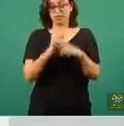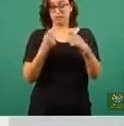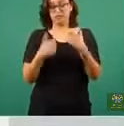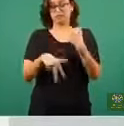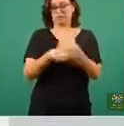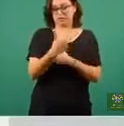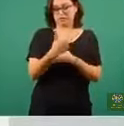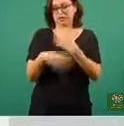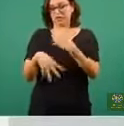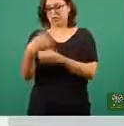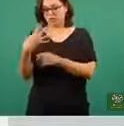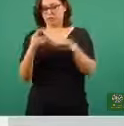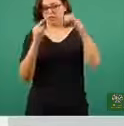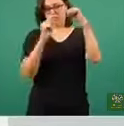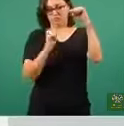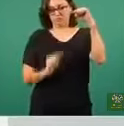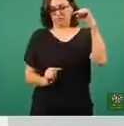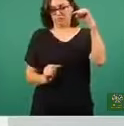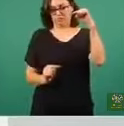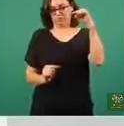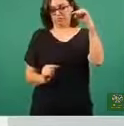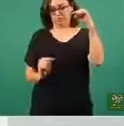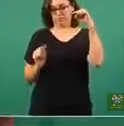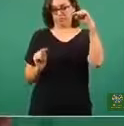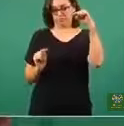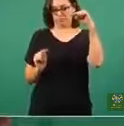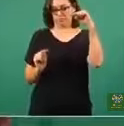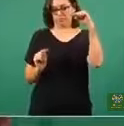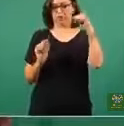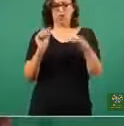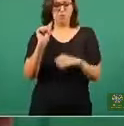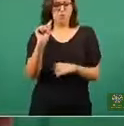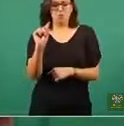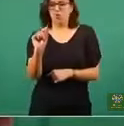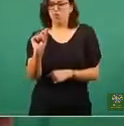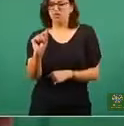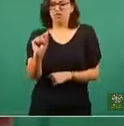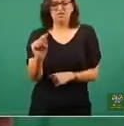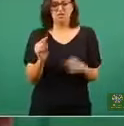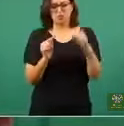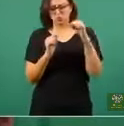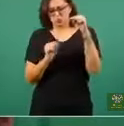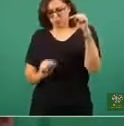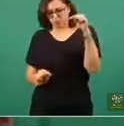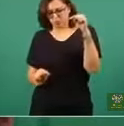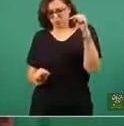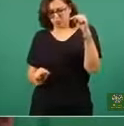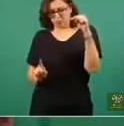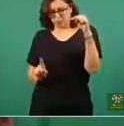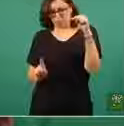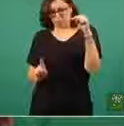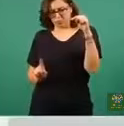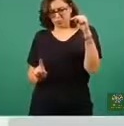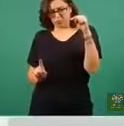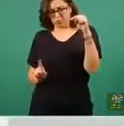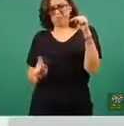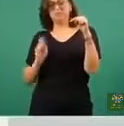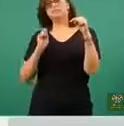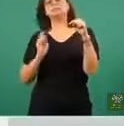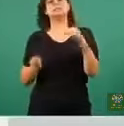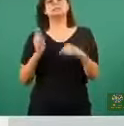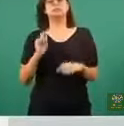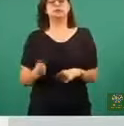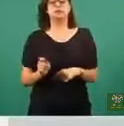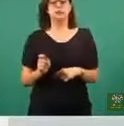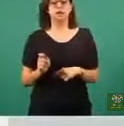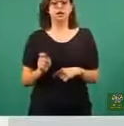la 13 y la 14, desarrollan ahora este pequeño tramo ascendente. Esto significa